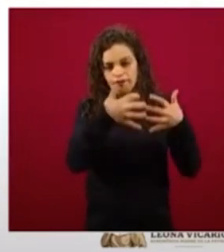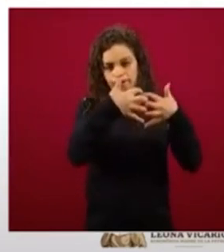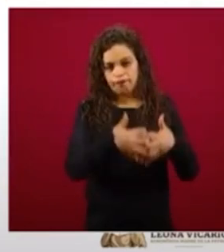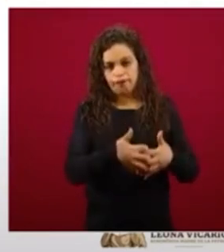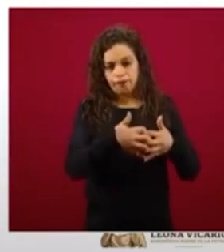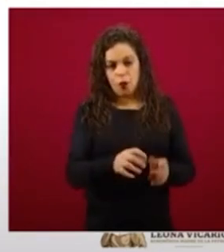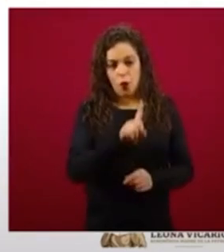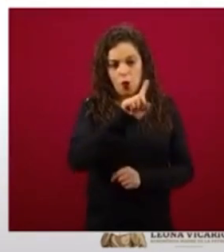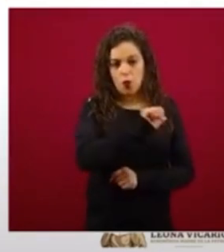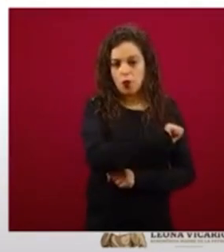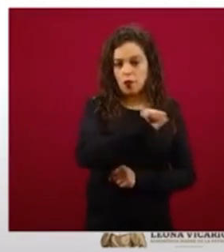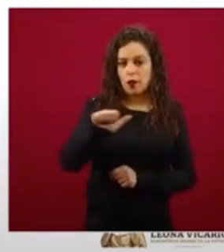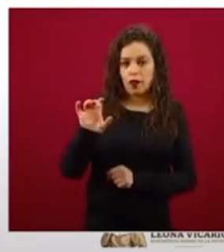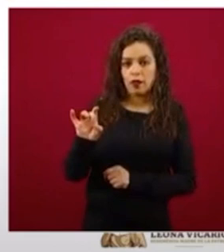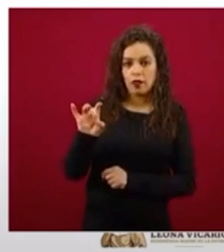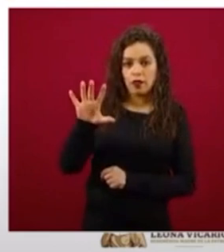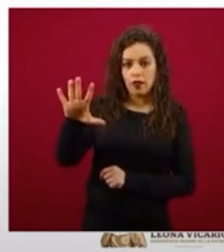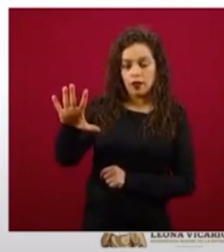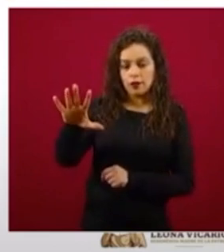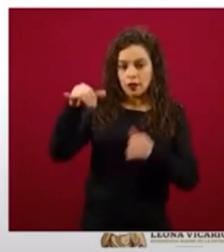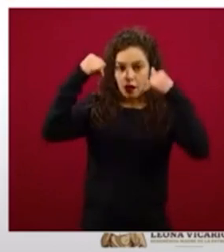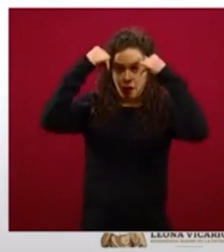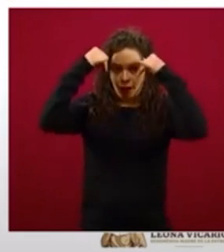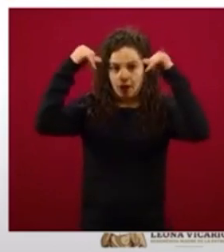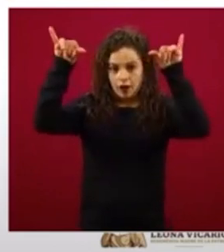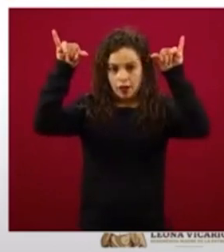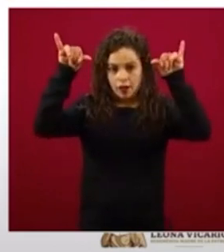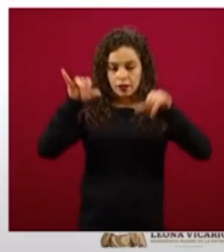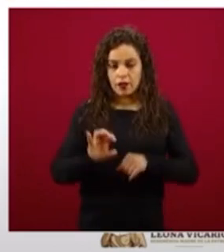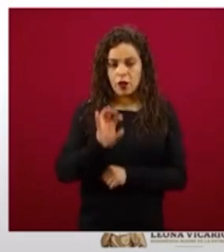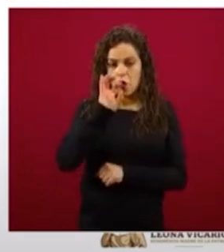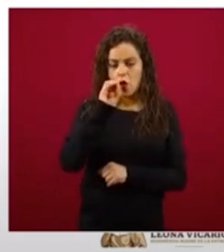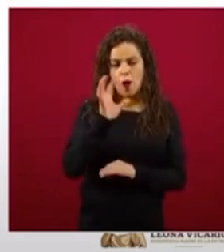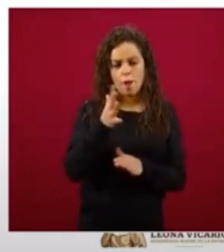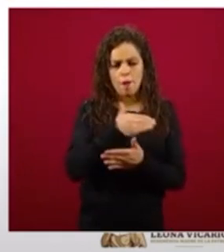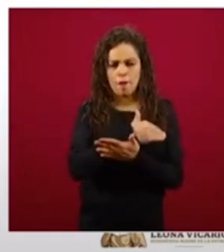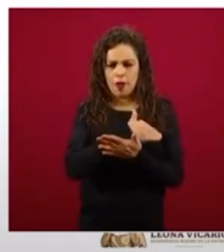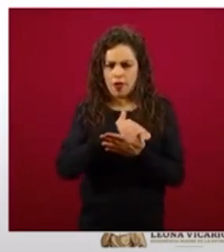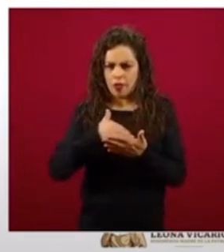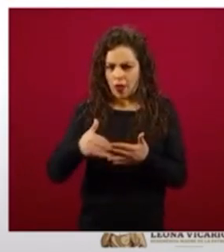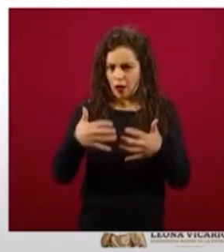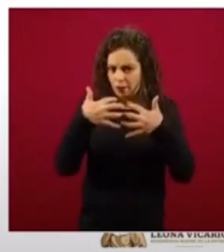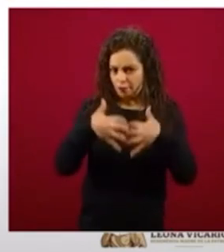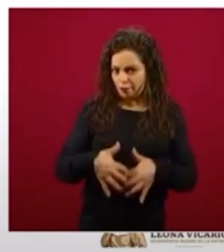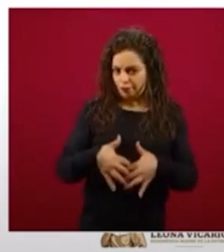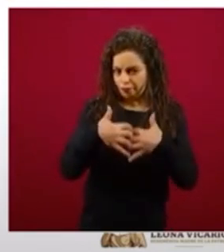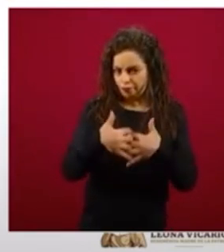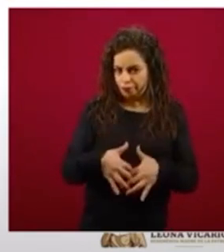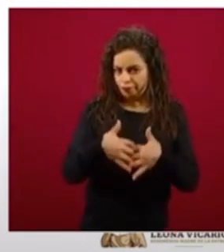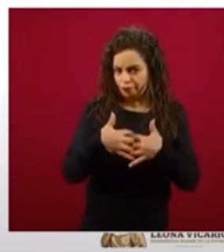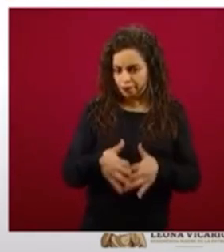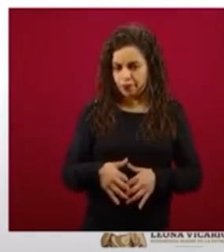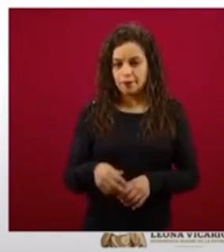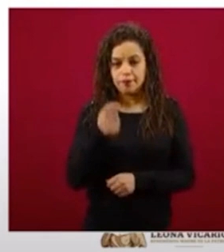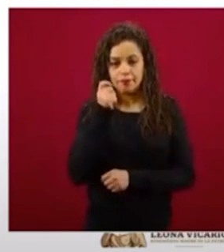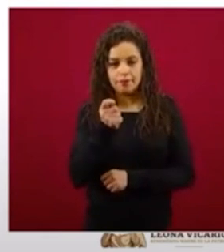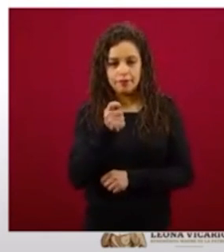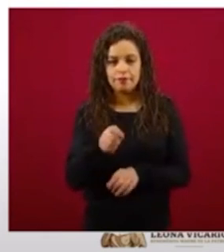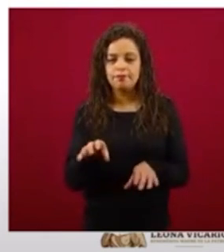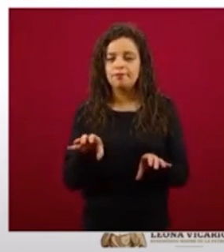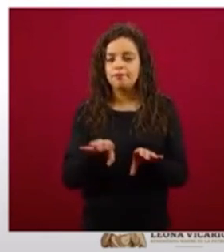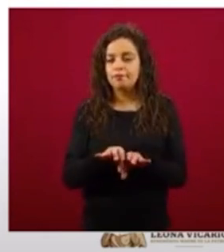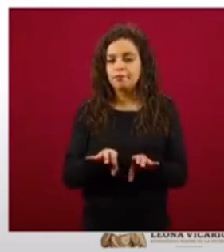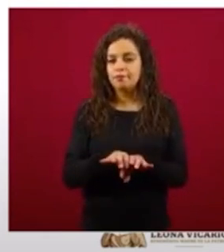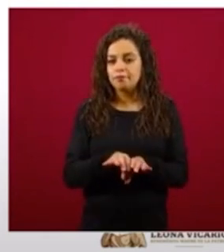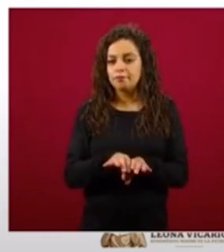35 vacas, o a medianos productores, que es una clasificación más o menos